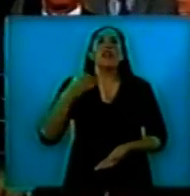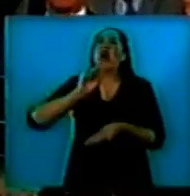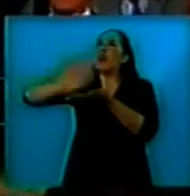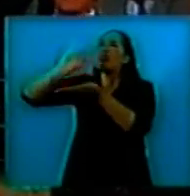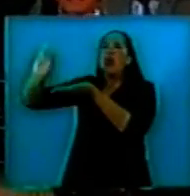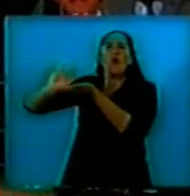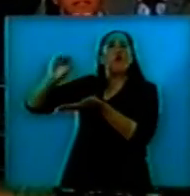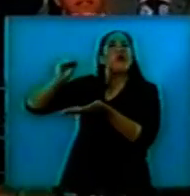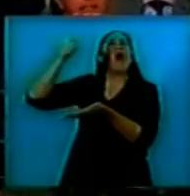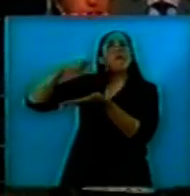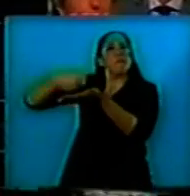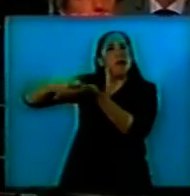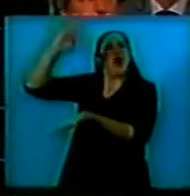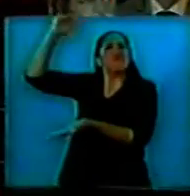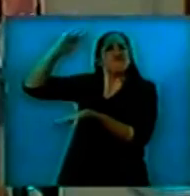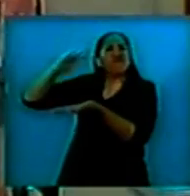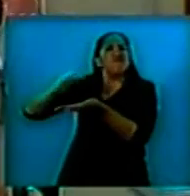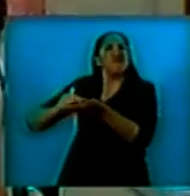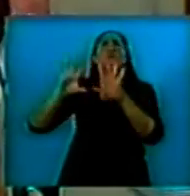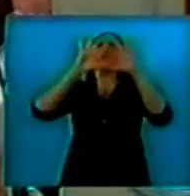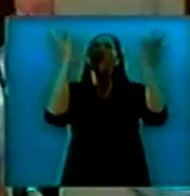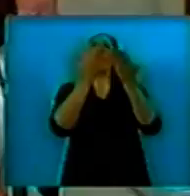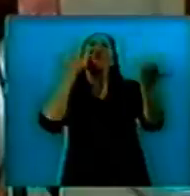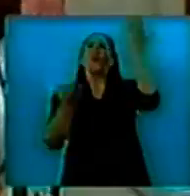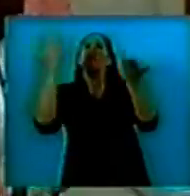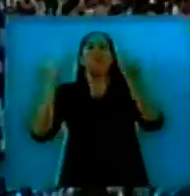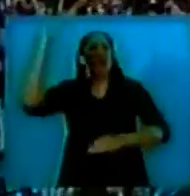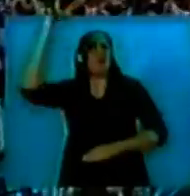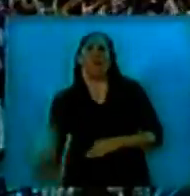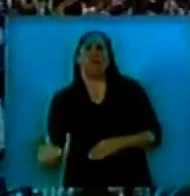forma negativa su deuda externa en todo el mundo.